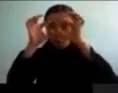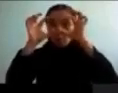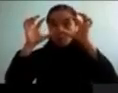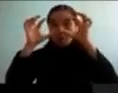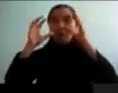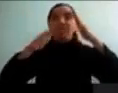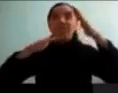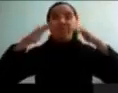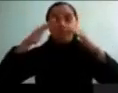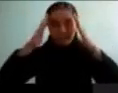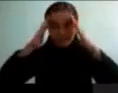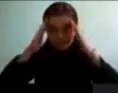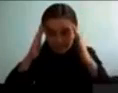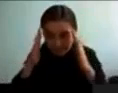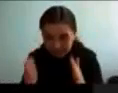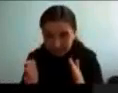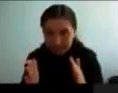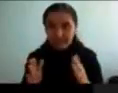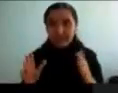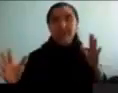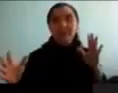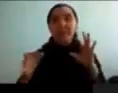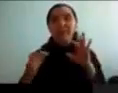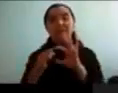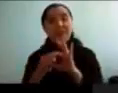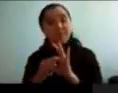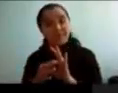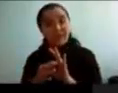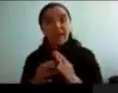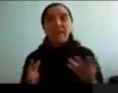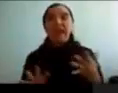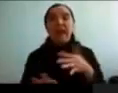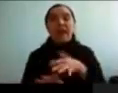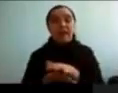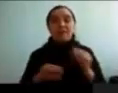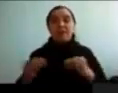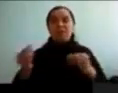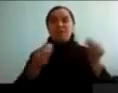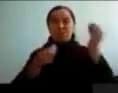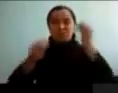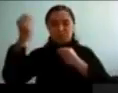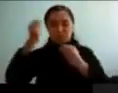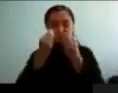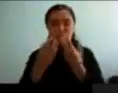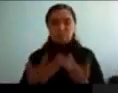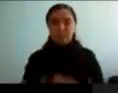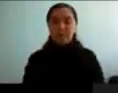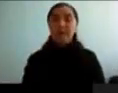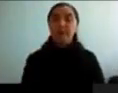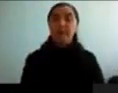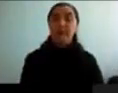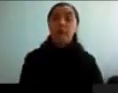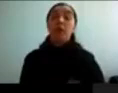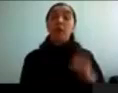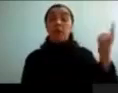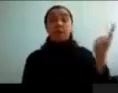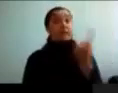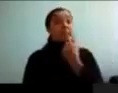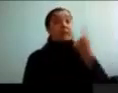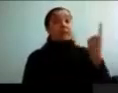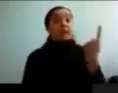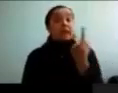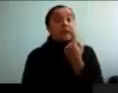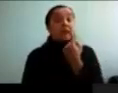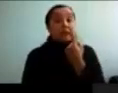estados de integración que es una discusión que podemos tener después. Pero en general como noción es que mientras más